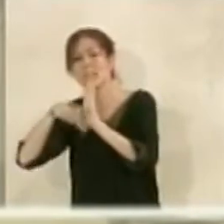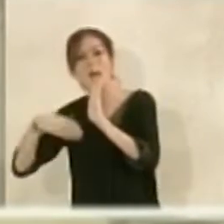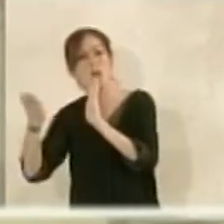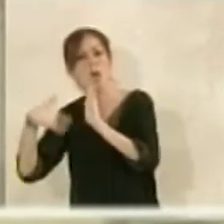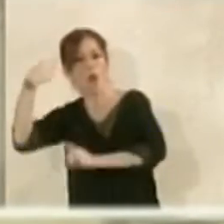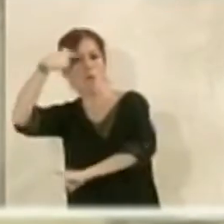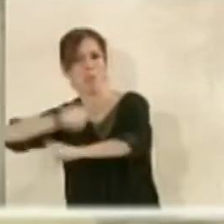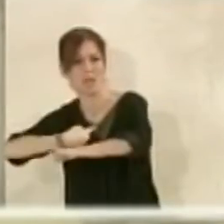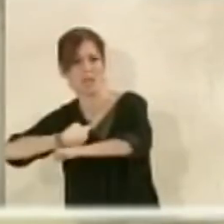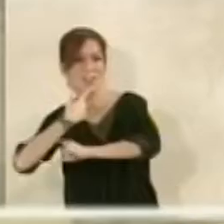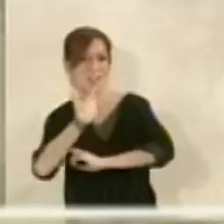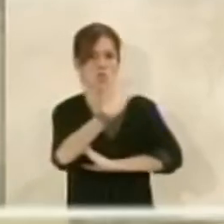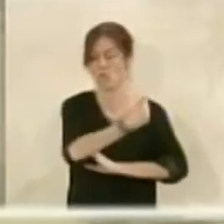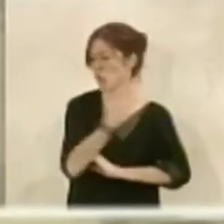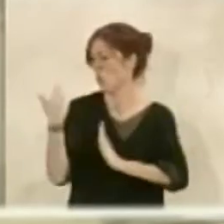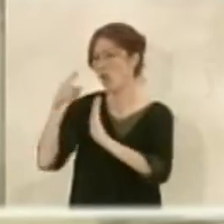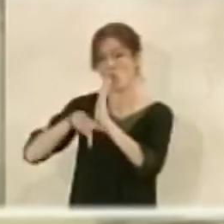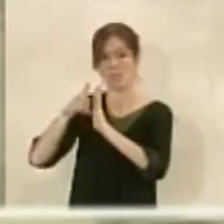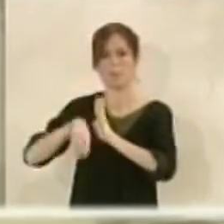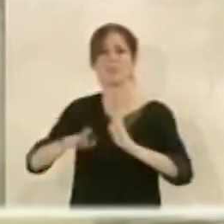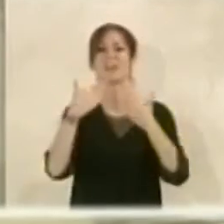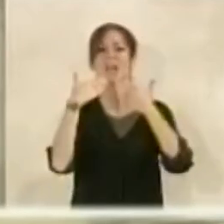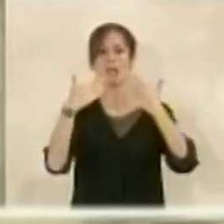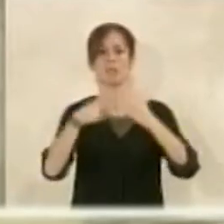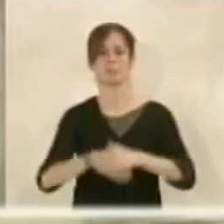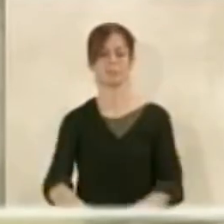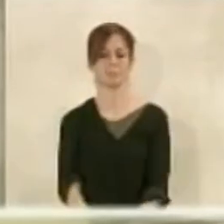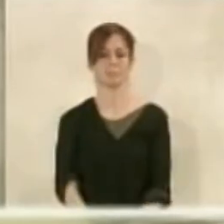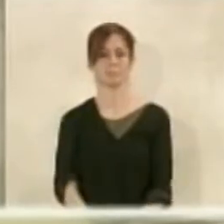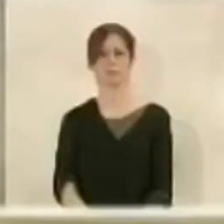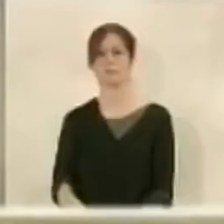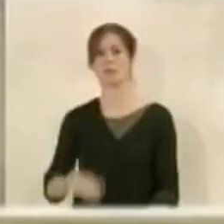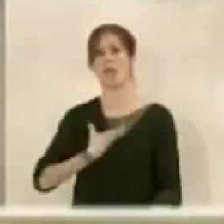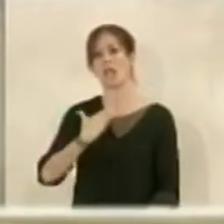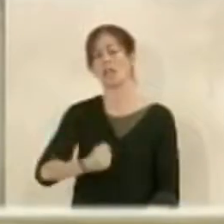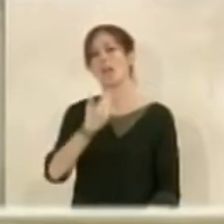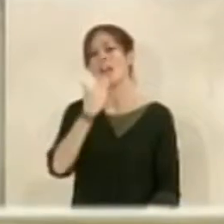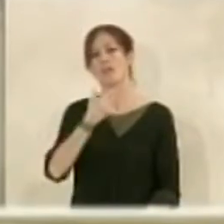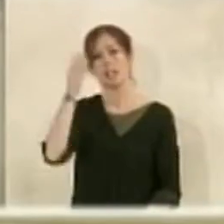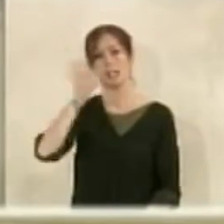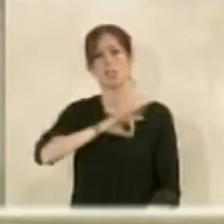que nos obligue a decir que no a este tema muchísimas gracias Muchas gracias señor Cazorla